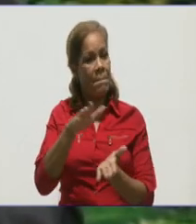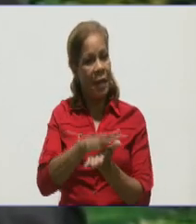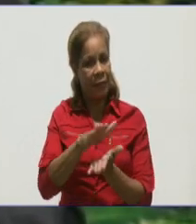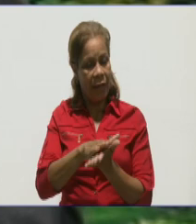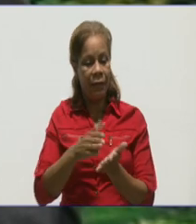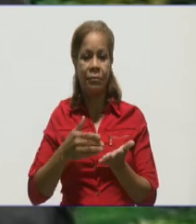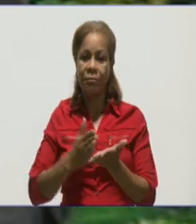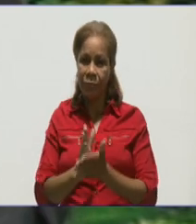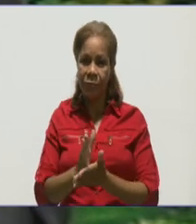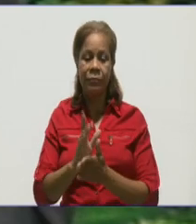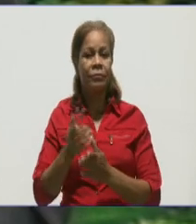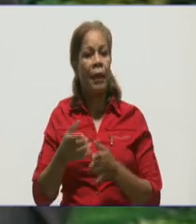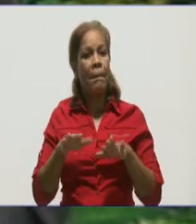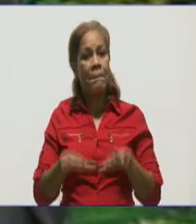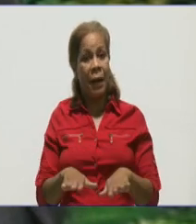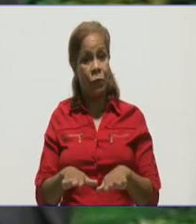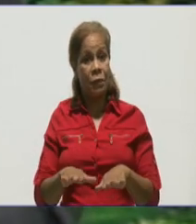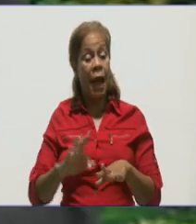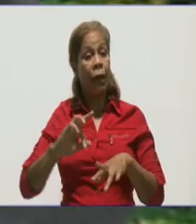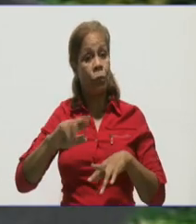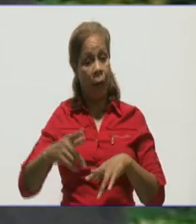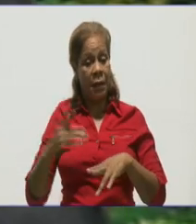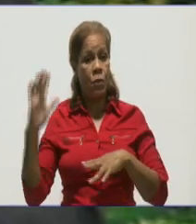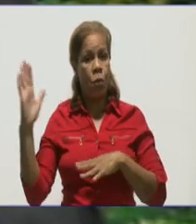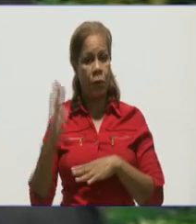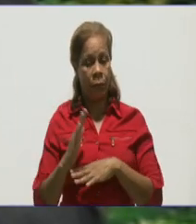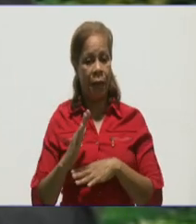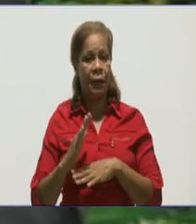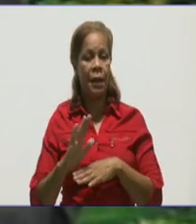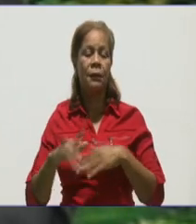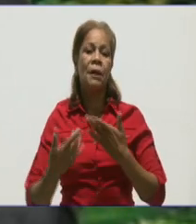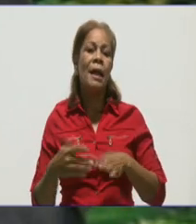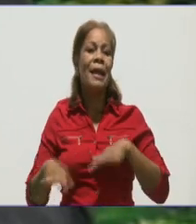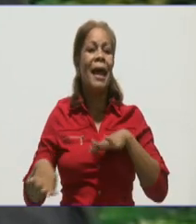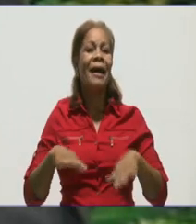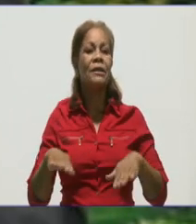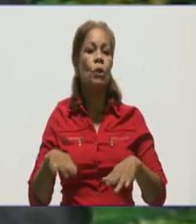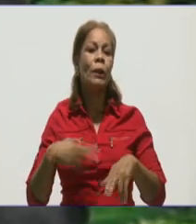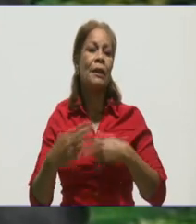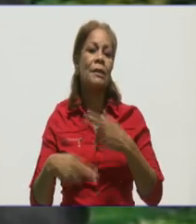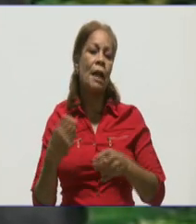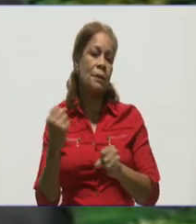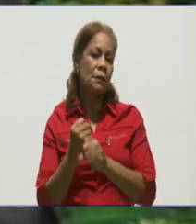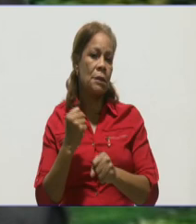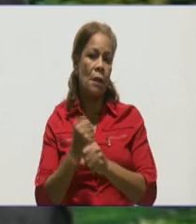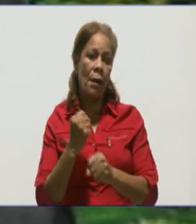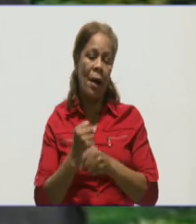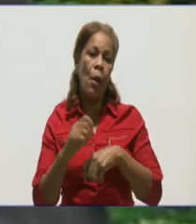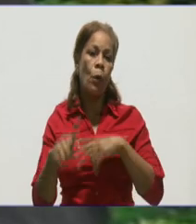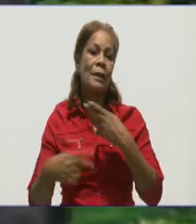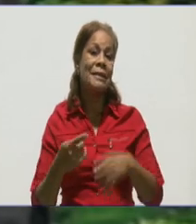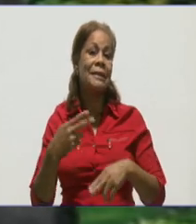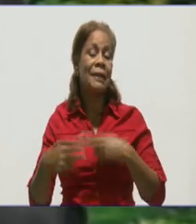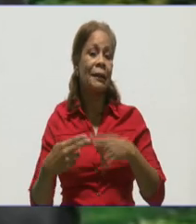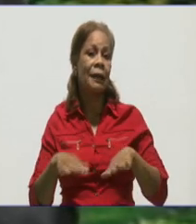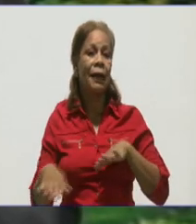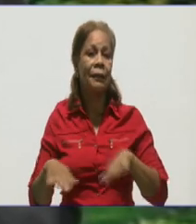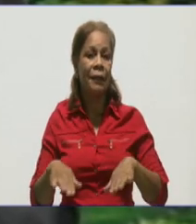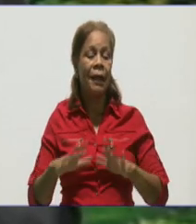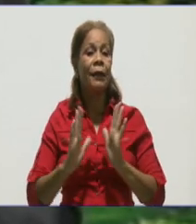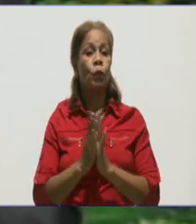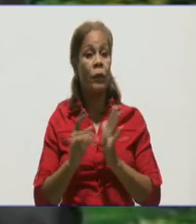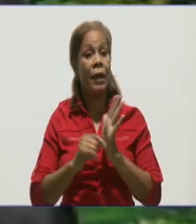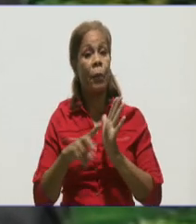pausa y al retorno estaremos conversando sobre las acciones que desde el punto de vista sanitario se activan en nuestra provincia para